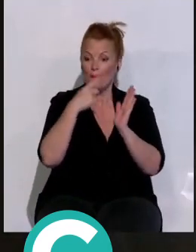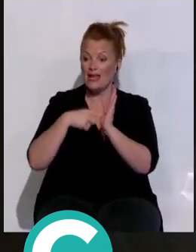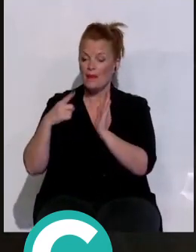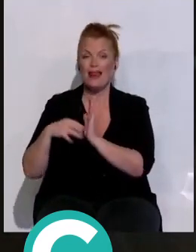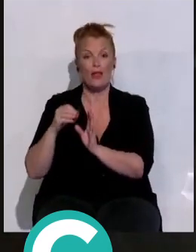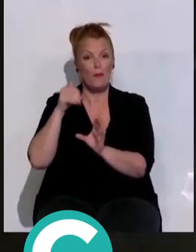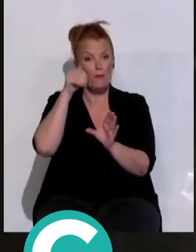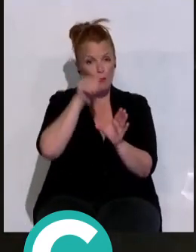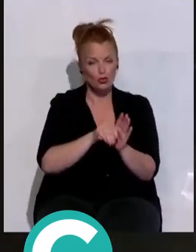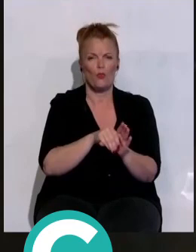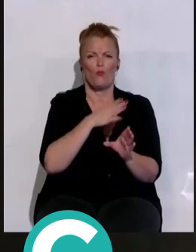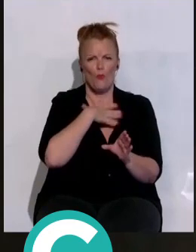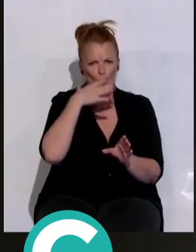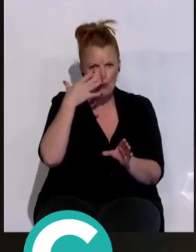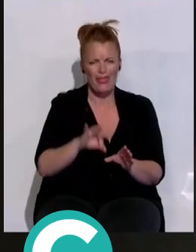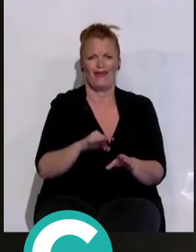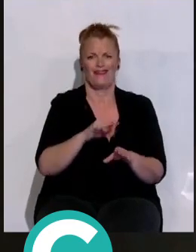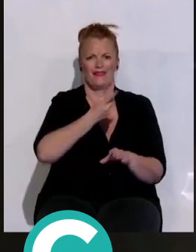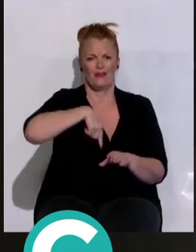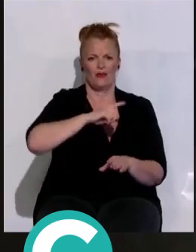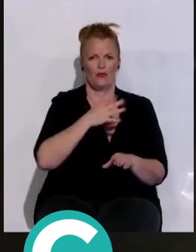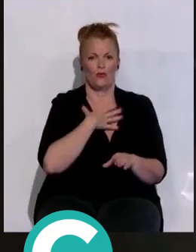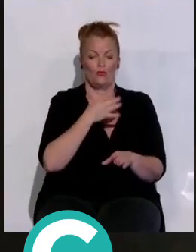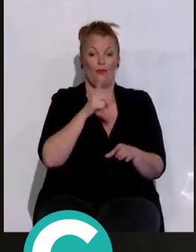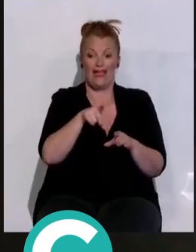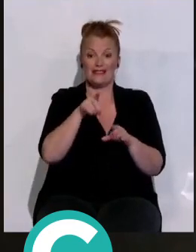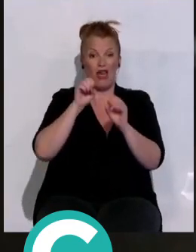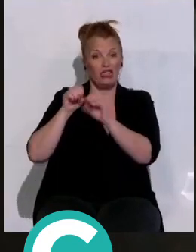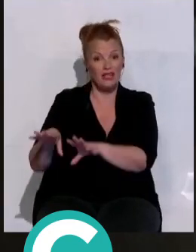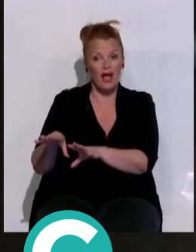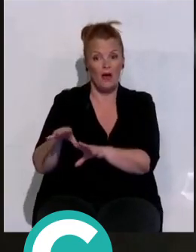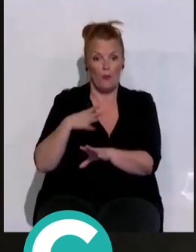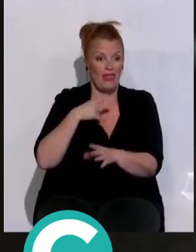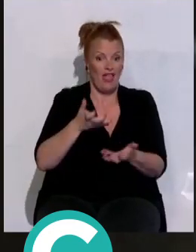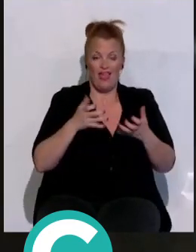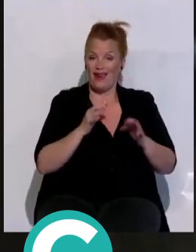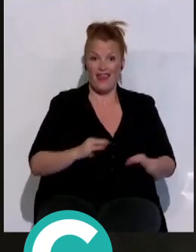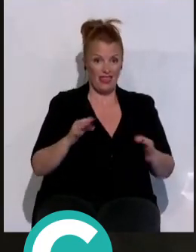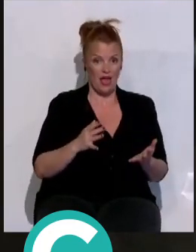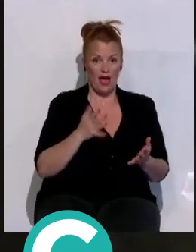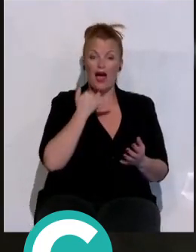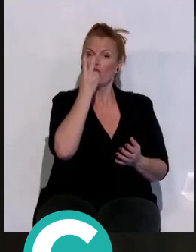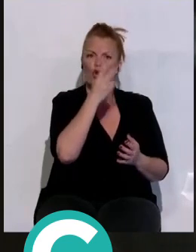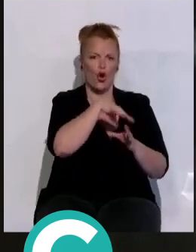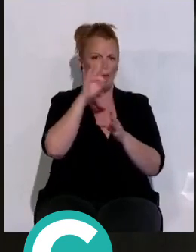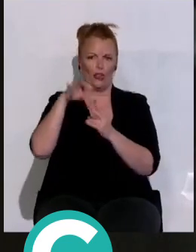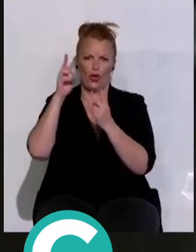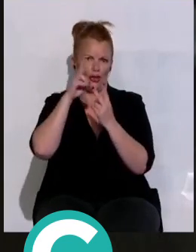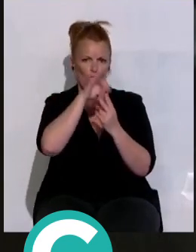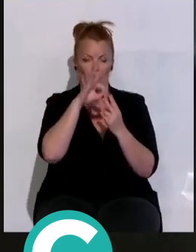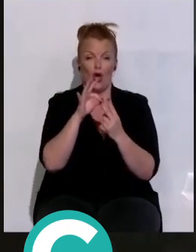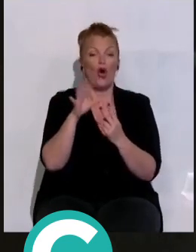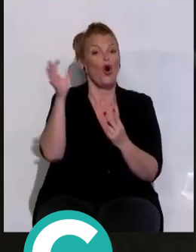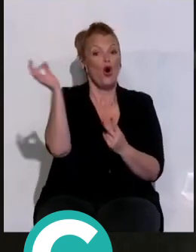votos pueden llevar que nosotros no podamos gobernar, porque aquí hay solo dos opciones, o gobierna